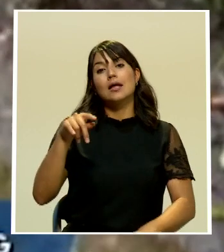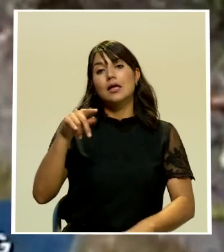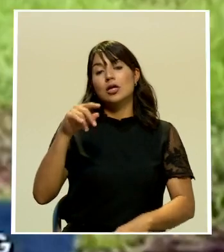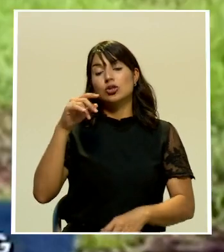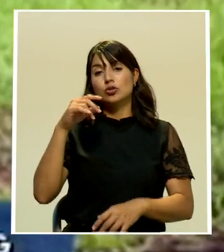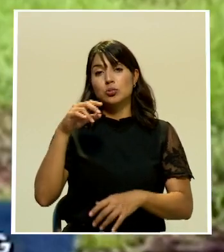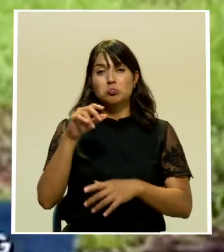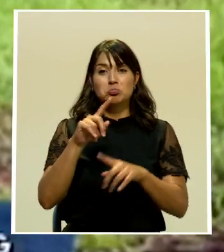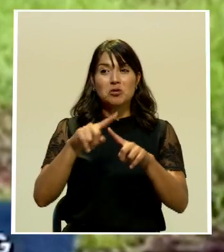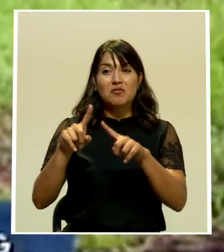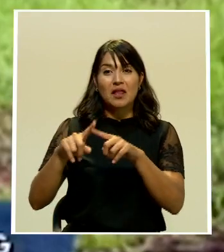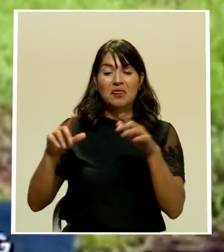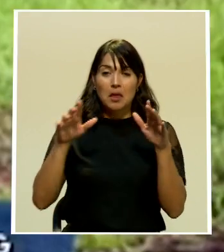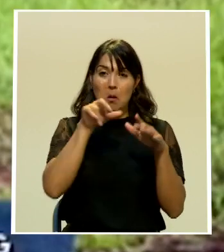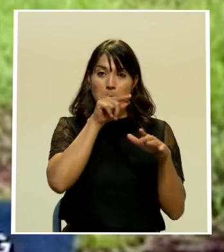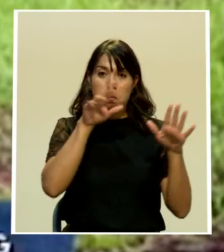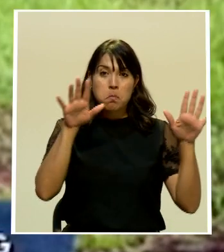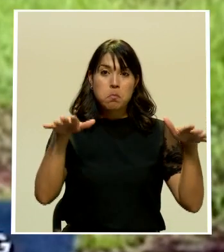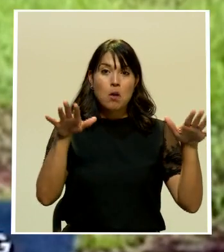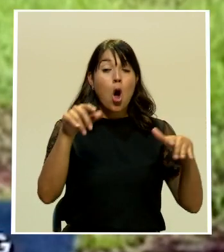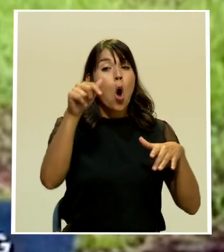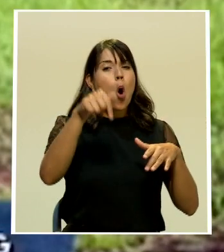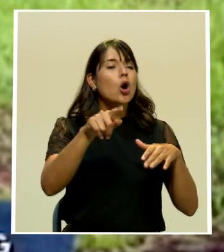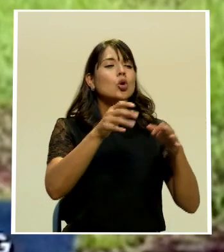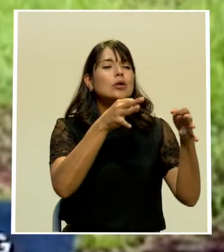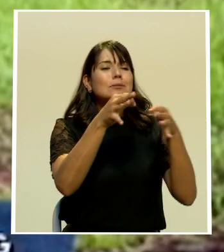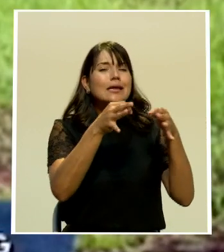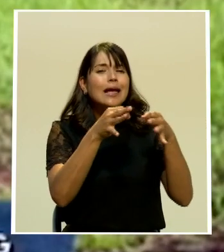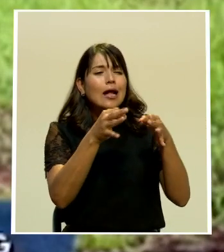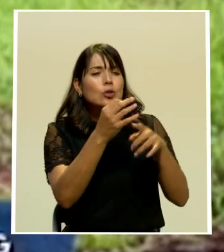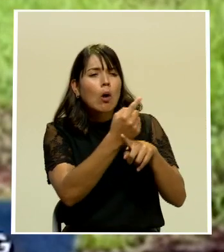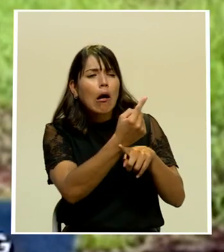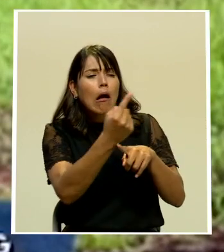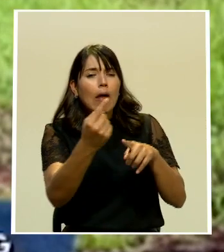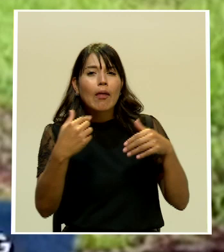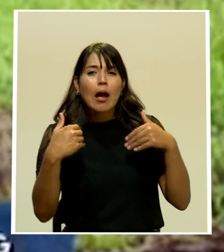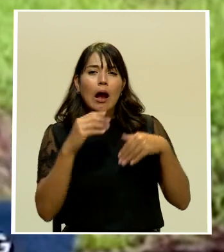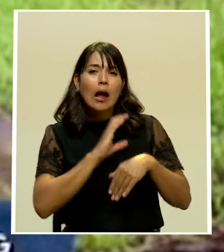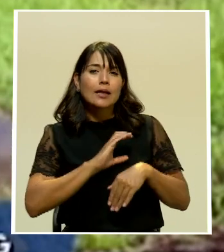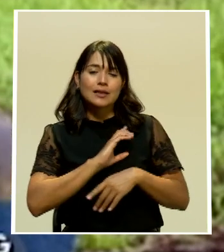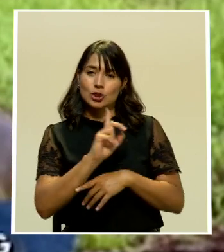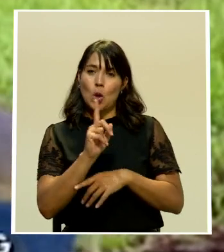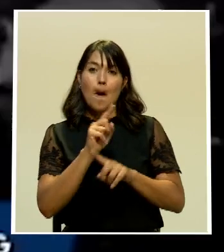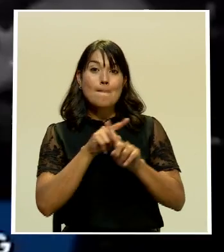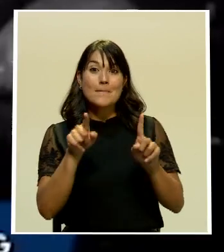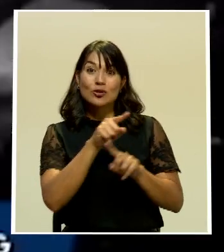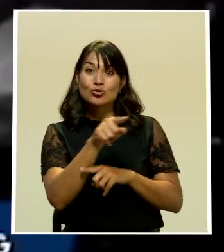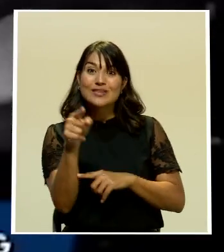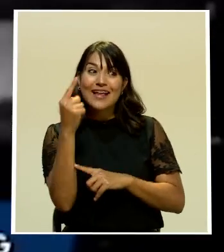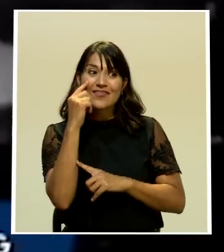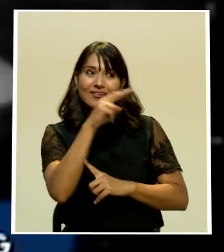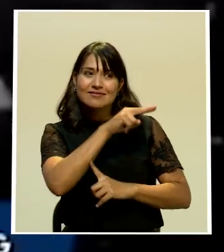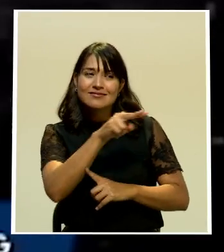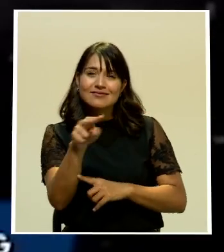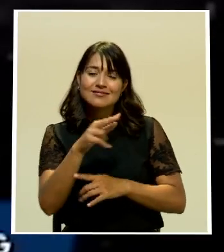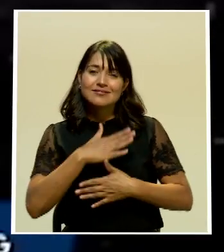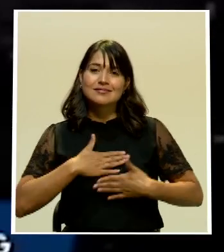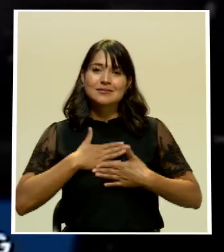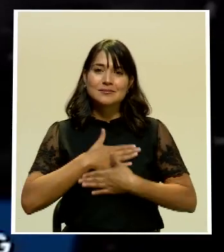hoy no daremos características pero los dejaremos recorrer sus hábitats para que usted los disfrute